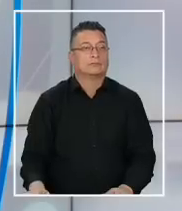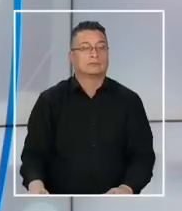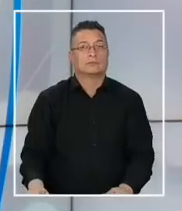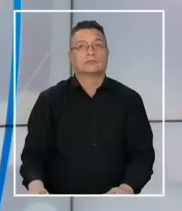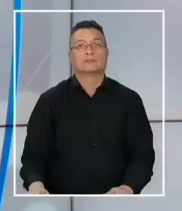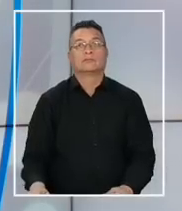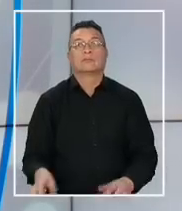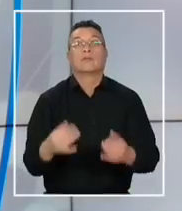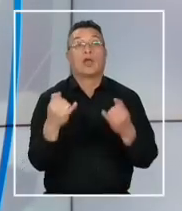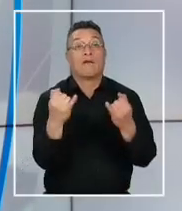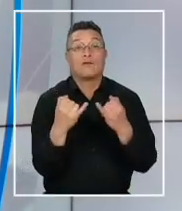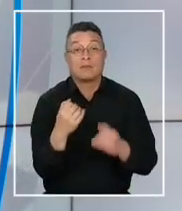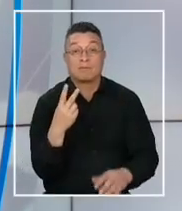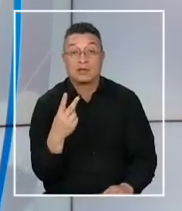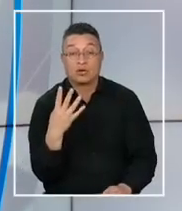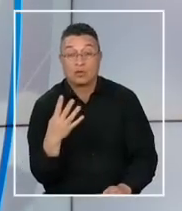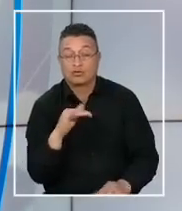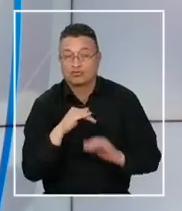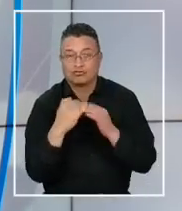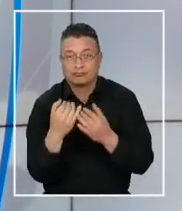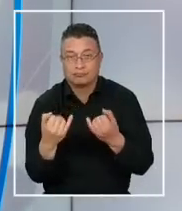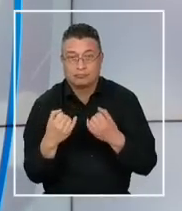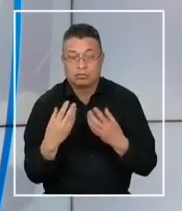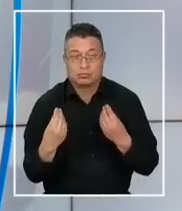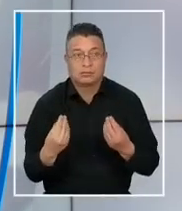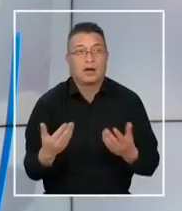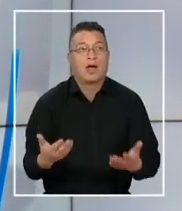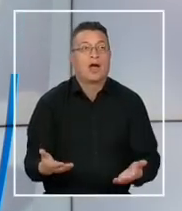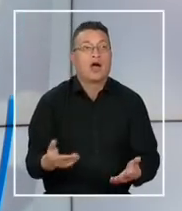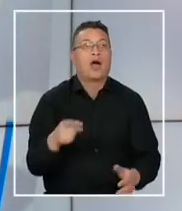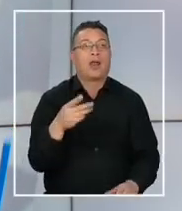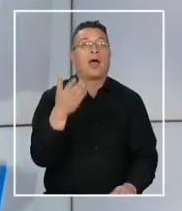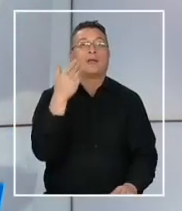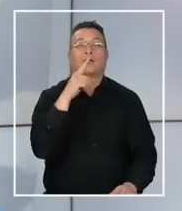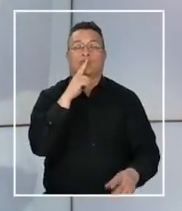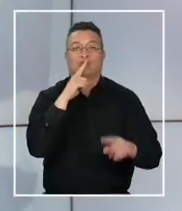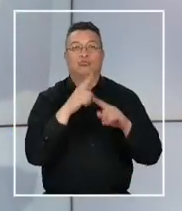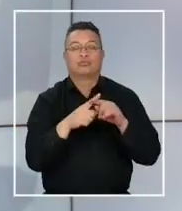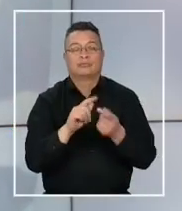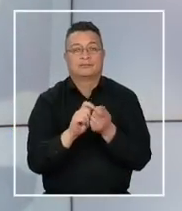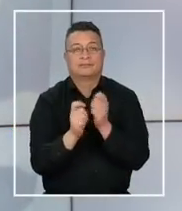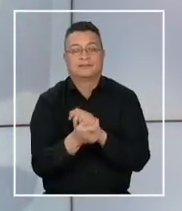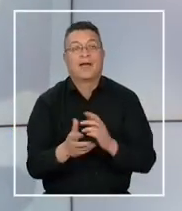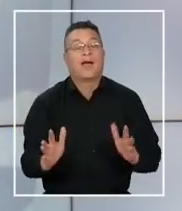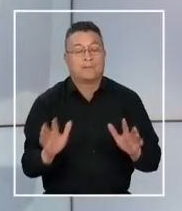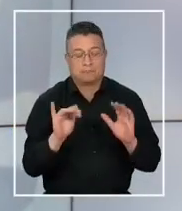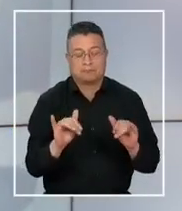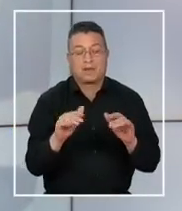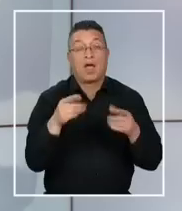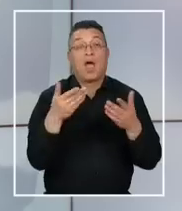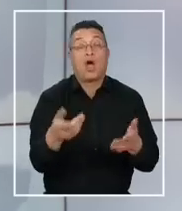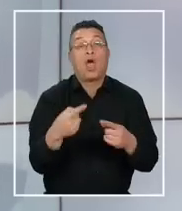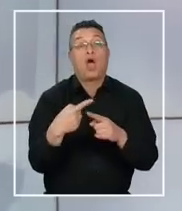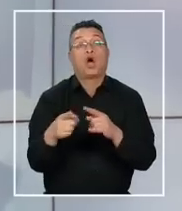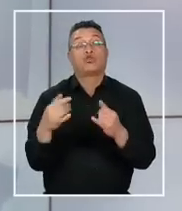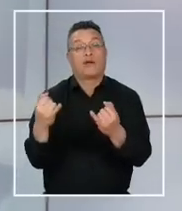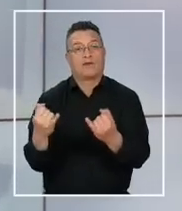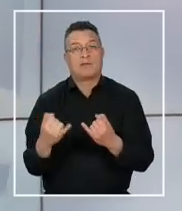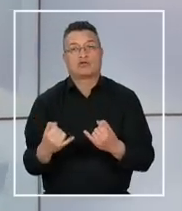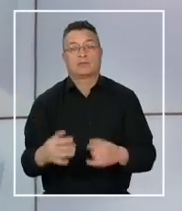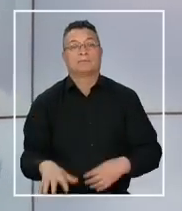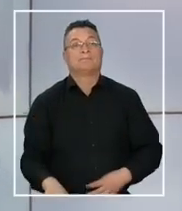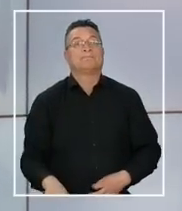En el informe 24 de Luis Soto y Joaquín Lave, ahora se lo corrijo porque le había cambiado el apellido. Vamos ahora con otras informaciones.